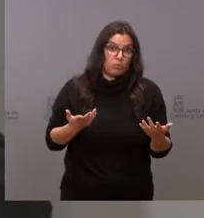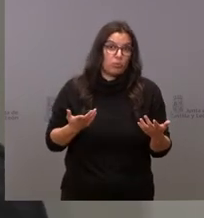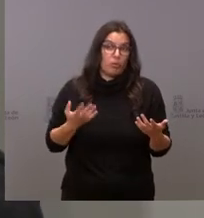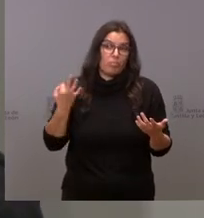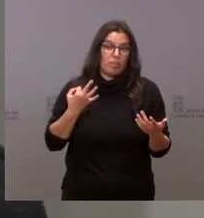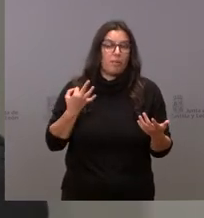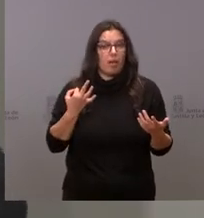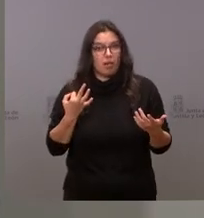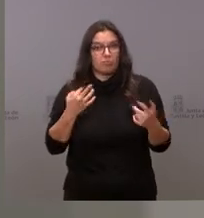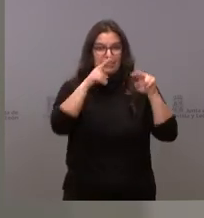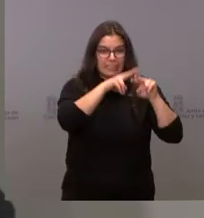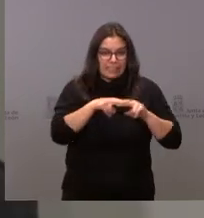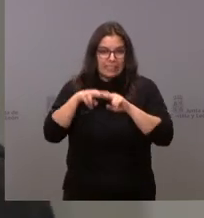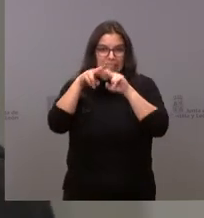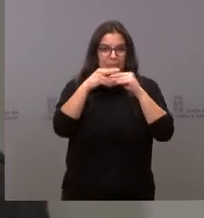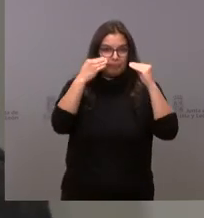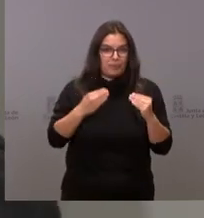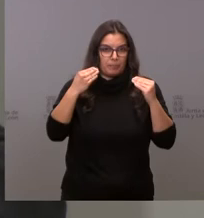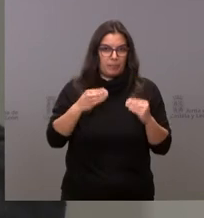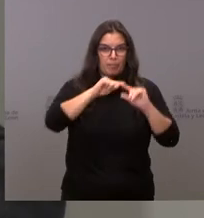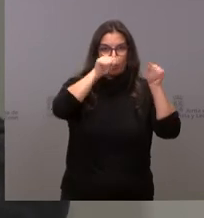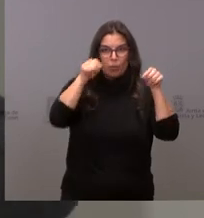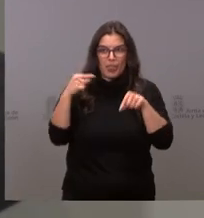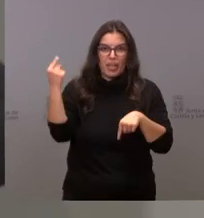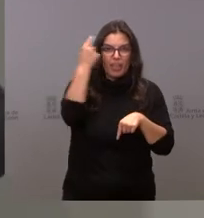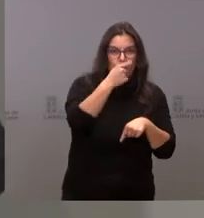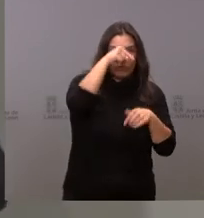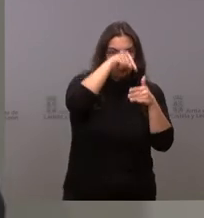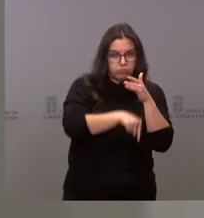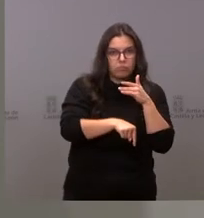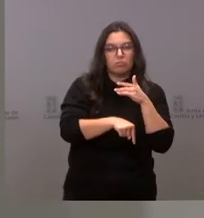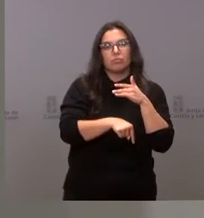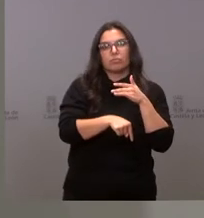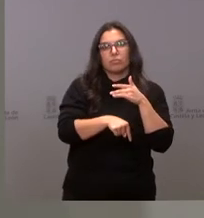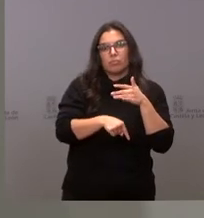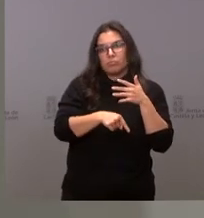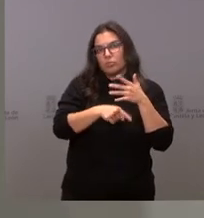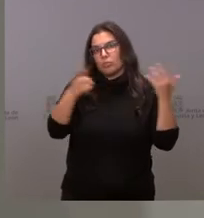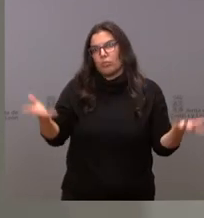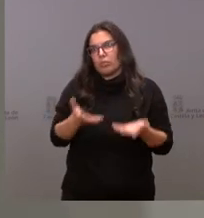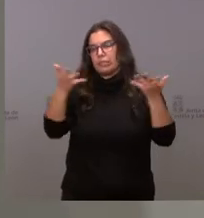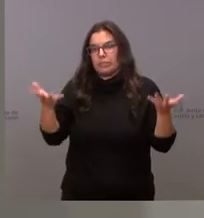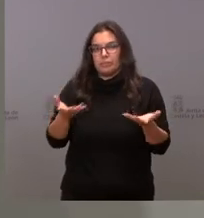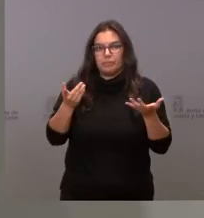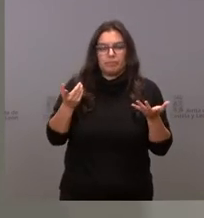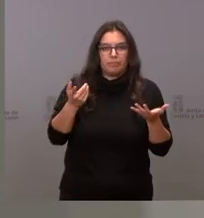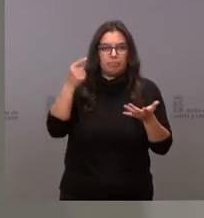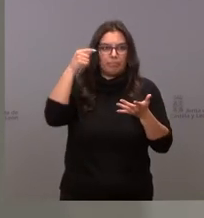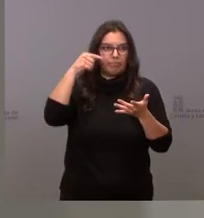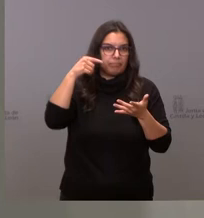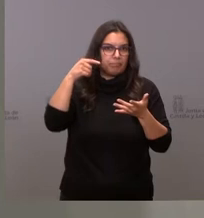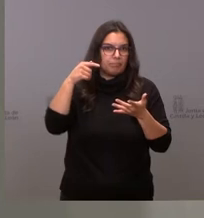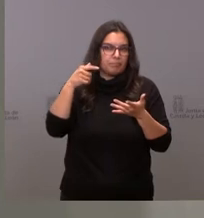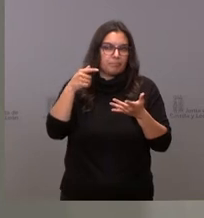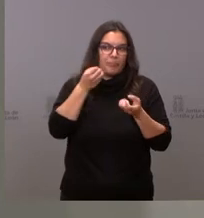habría que analizar el resultado provincia por provincia y ver la ficha hacer una valoración así a bote pronto es